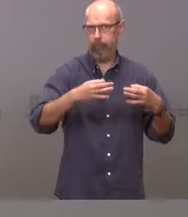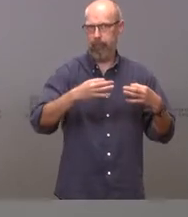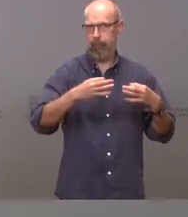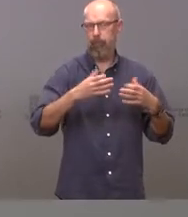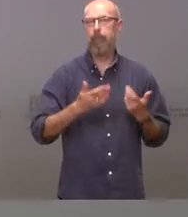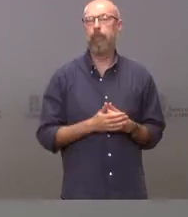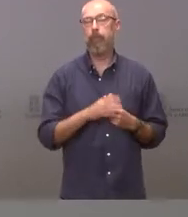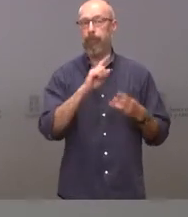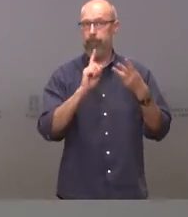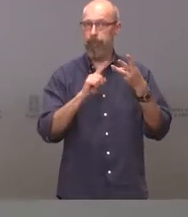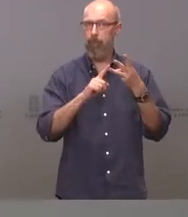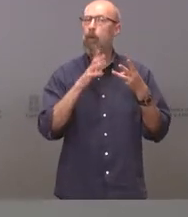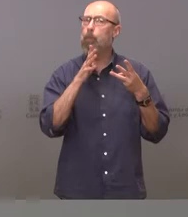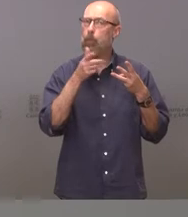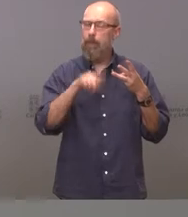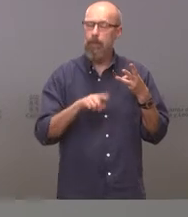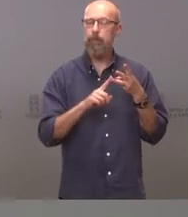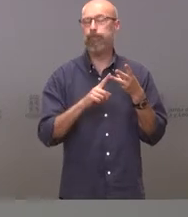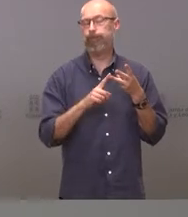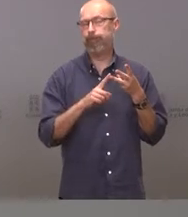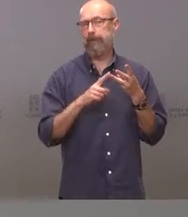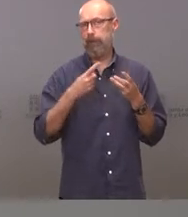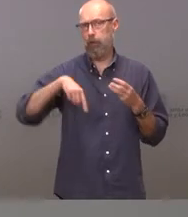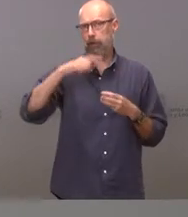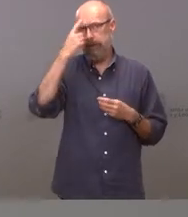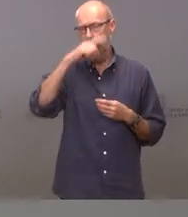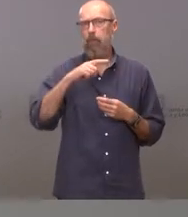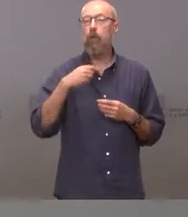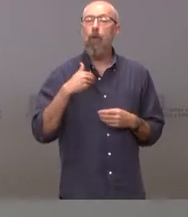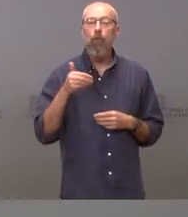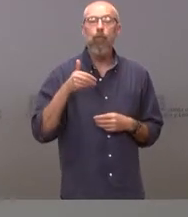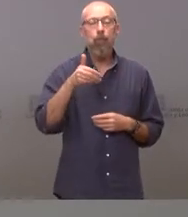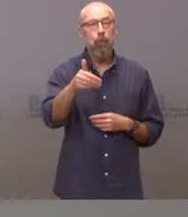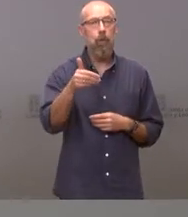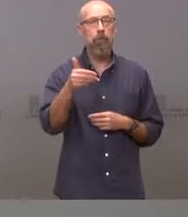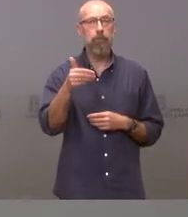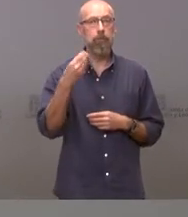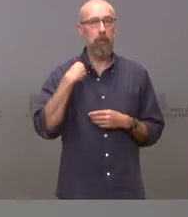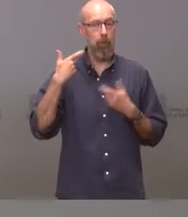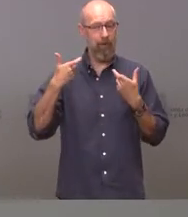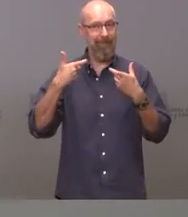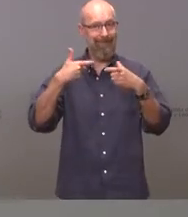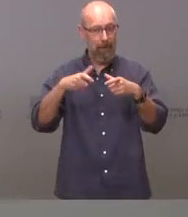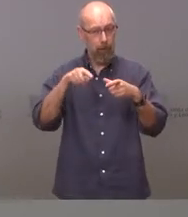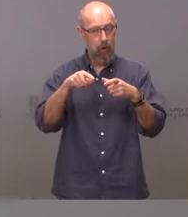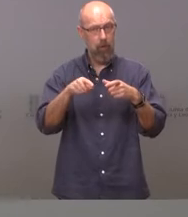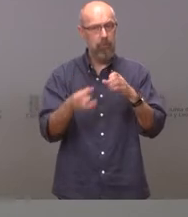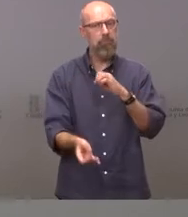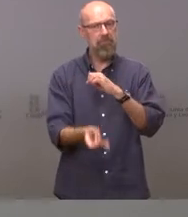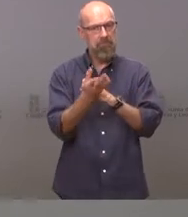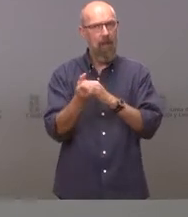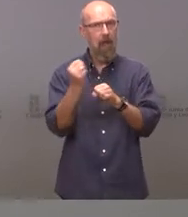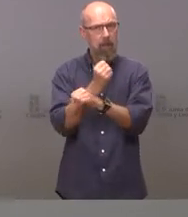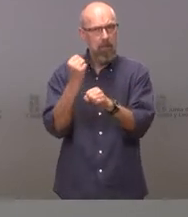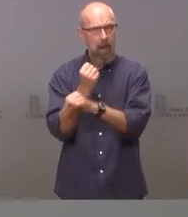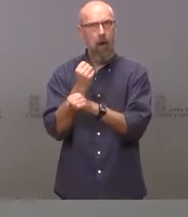Y, en tercer lugar, sabedores de que debemos mirar al futuro poniendo en valor un sector que genera empleo directo a 2.000 familias